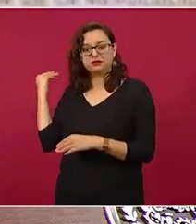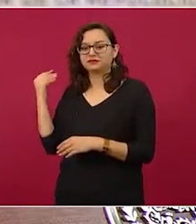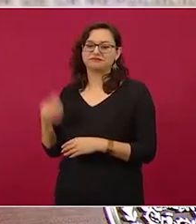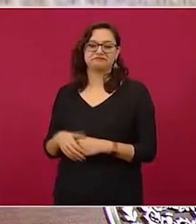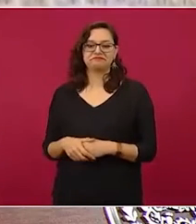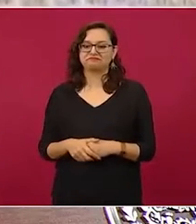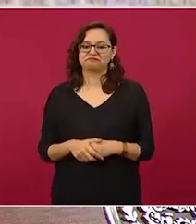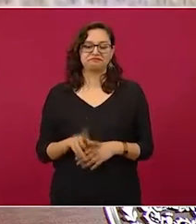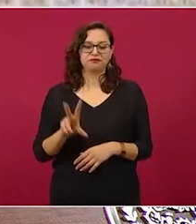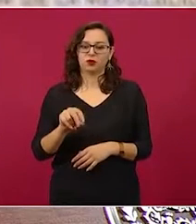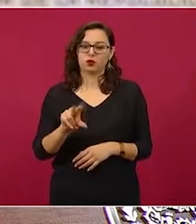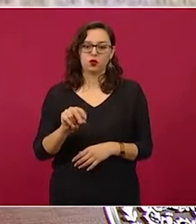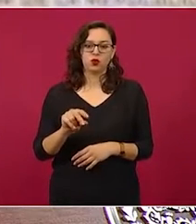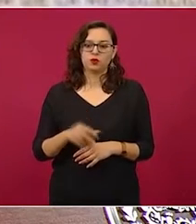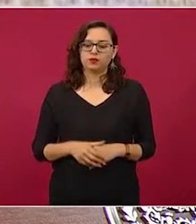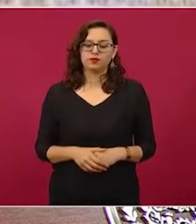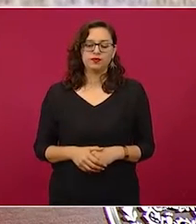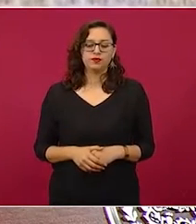de antes.